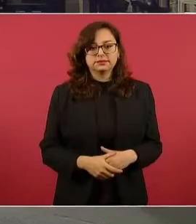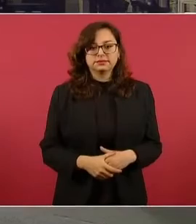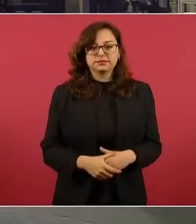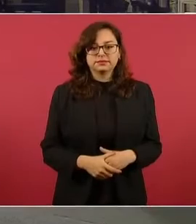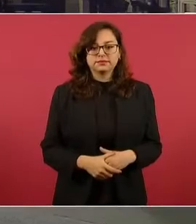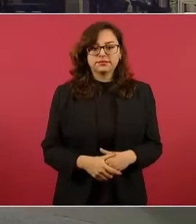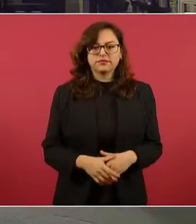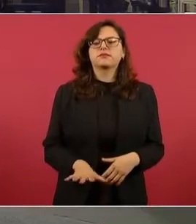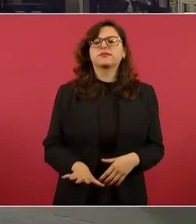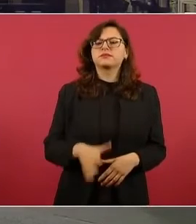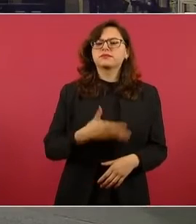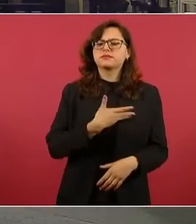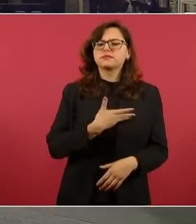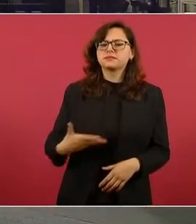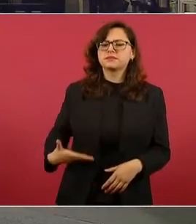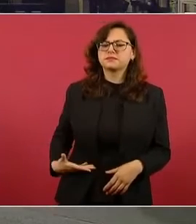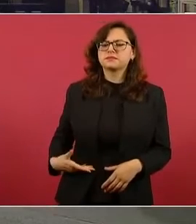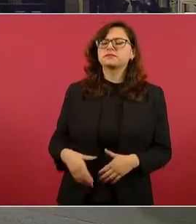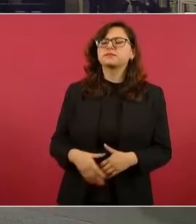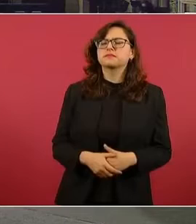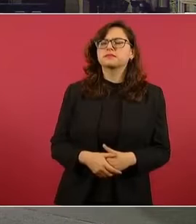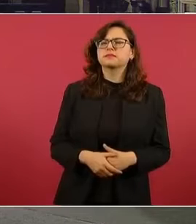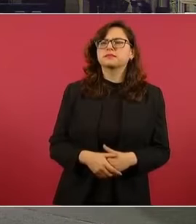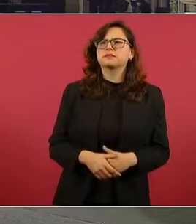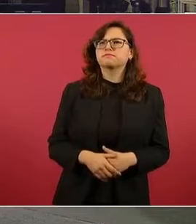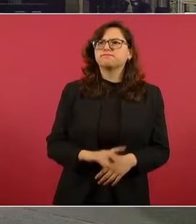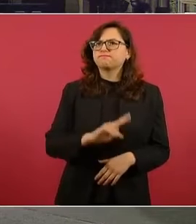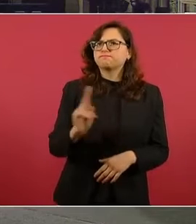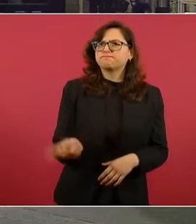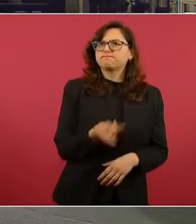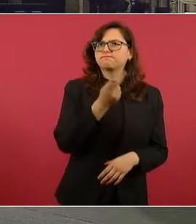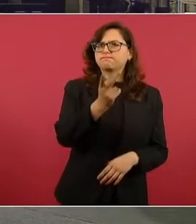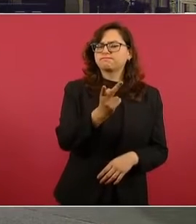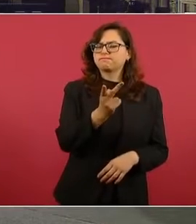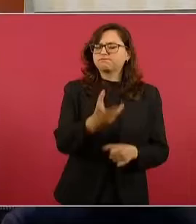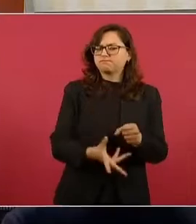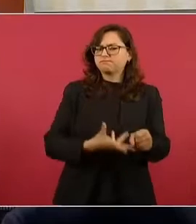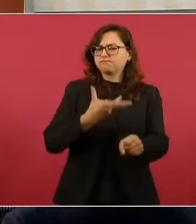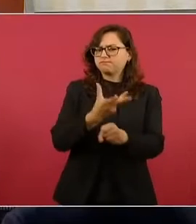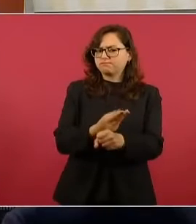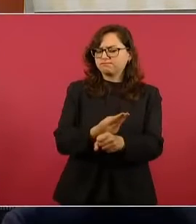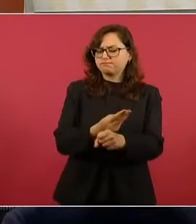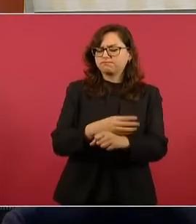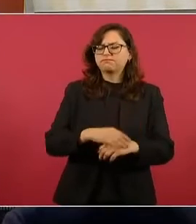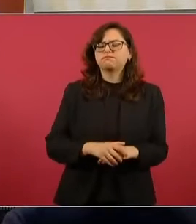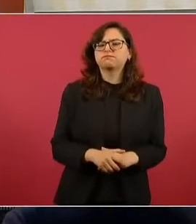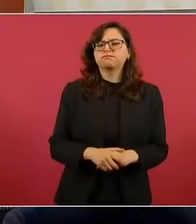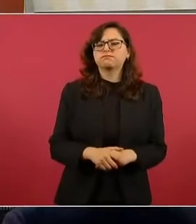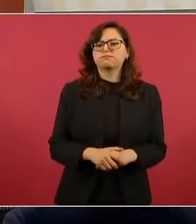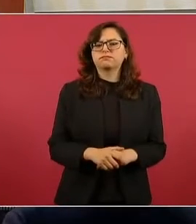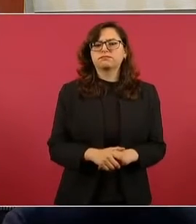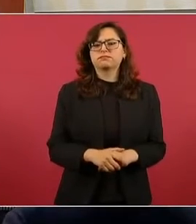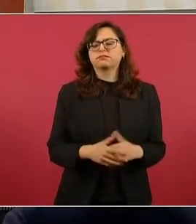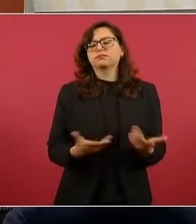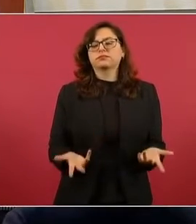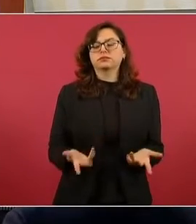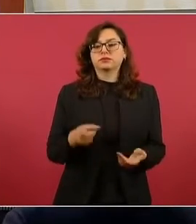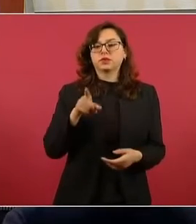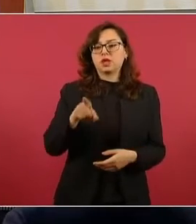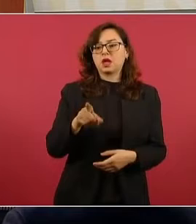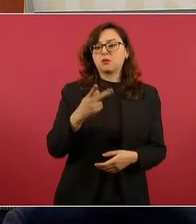En este caso, presidente, y abonando también a lo que acaba de comentar, mucho de este problema que se vive dentro del Poder Judicial